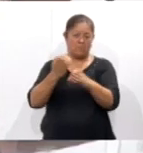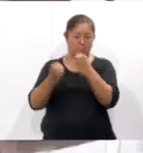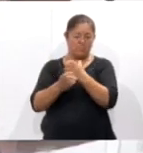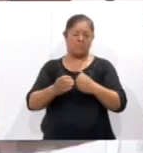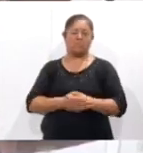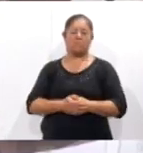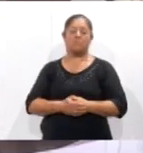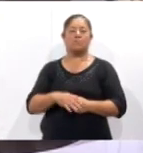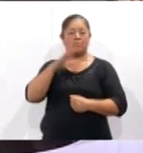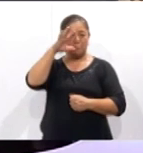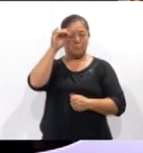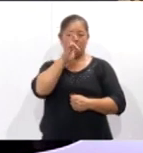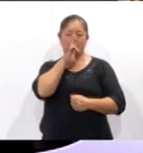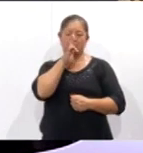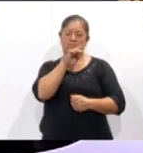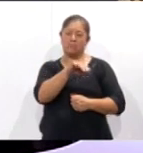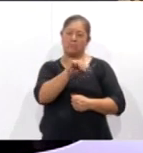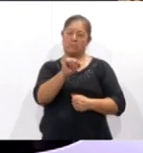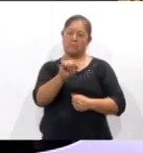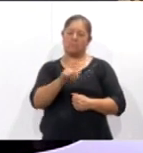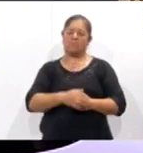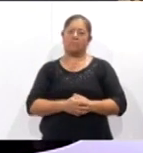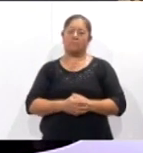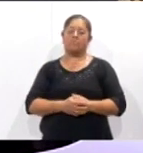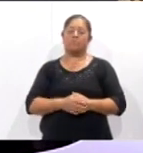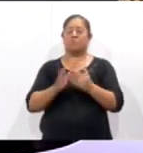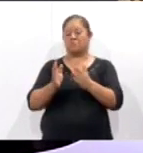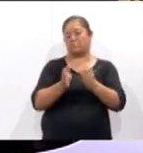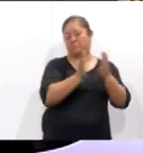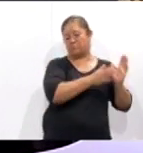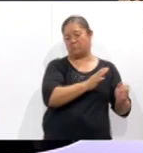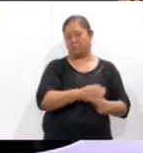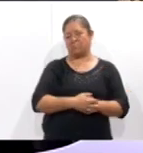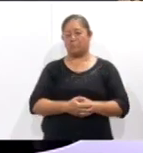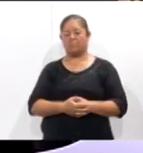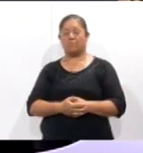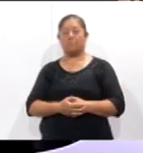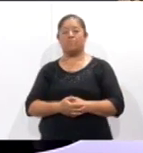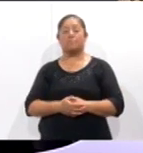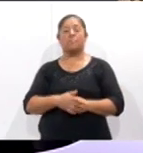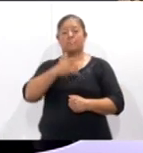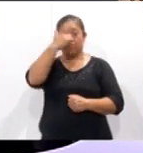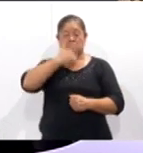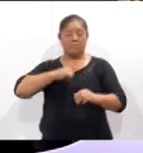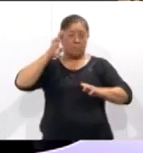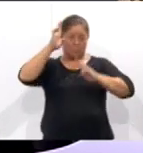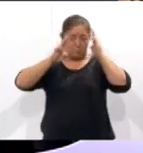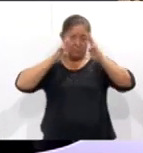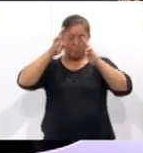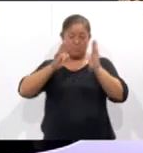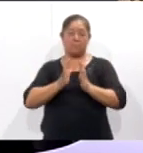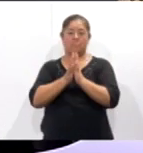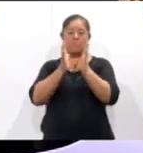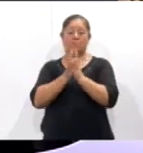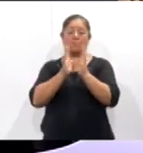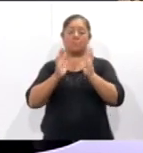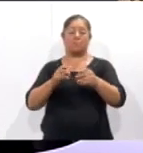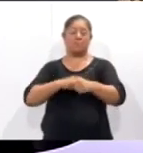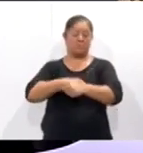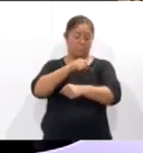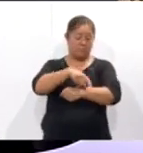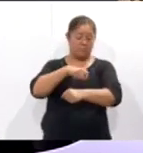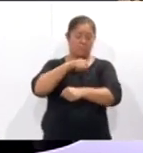Maritza Salazar. Y cambiando de tema, Noche de Museos tuvo la participación del Semillero